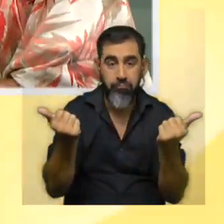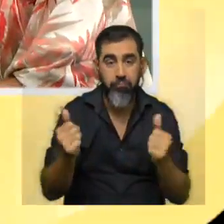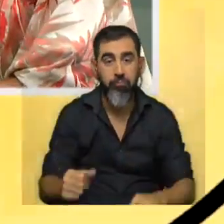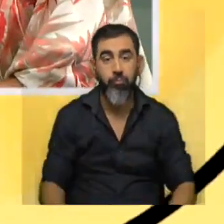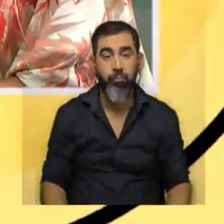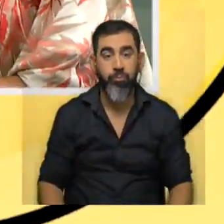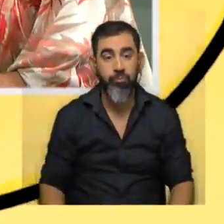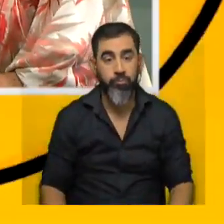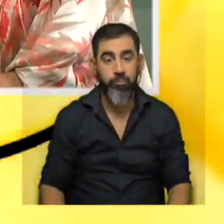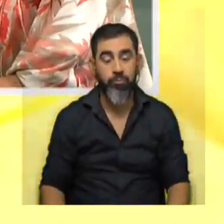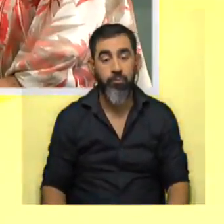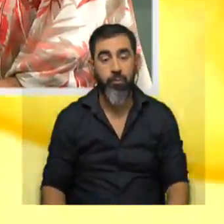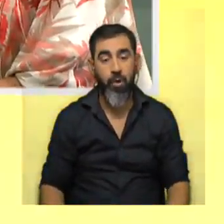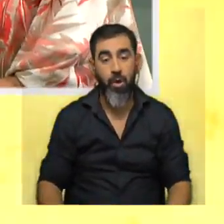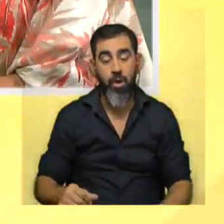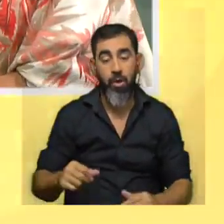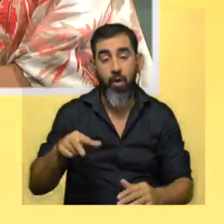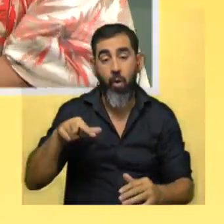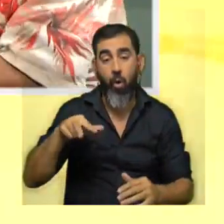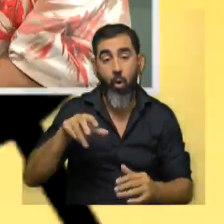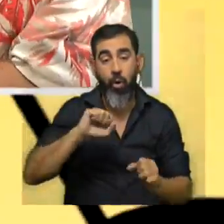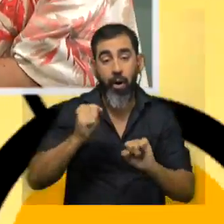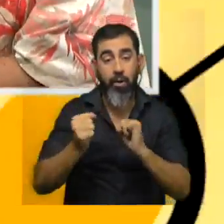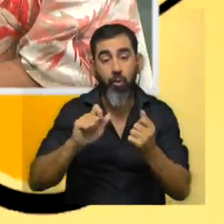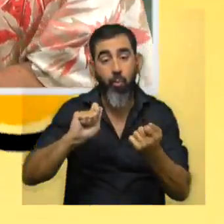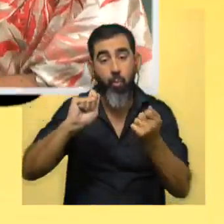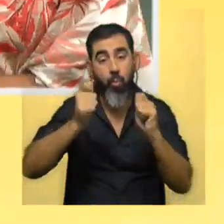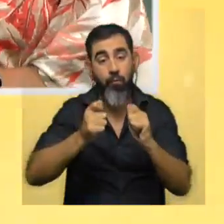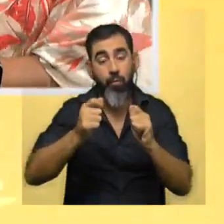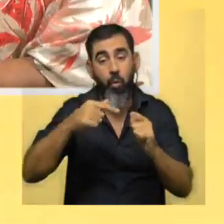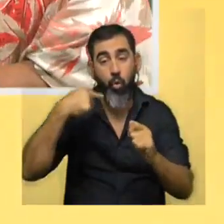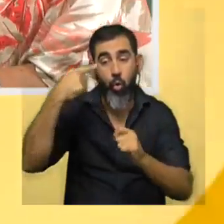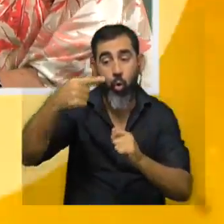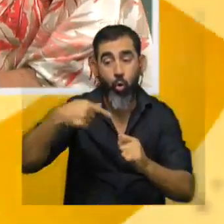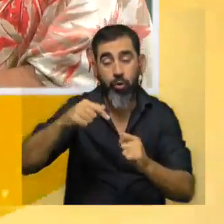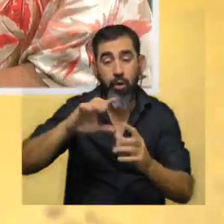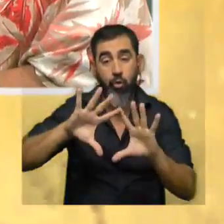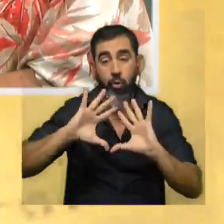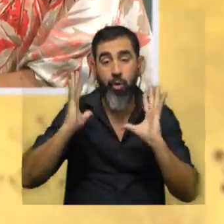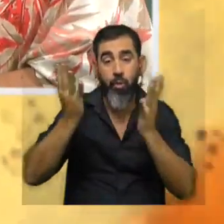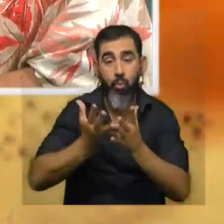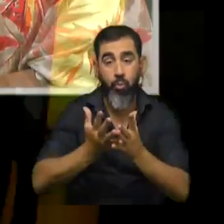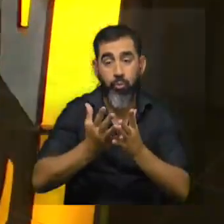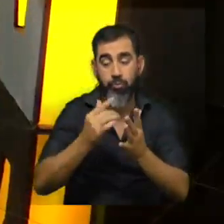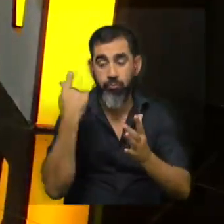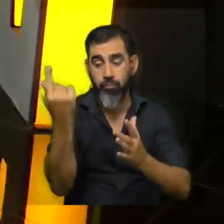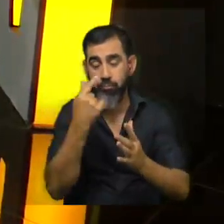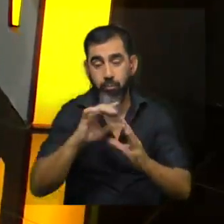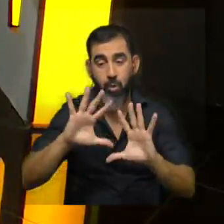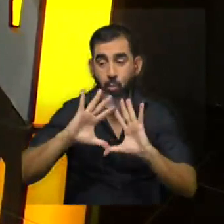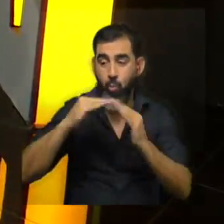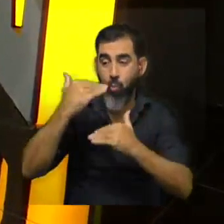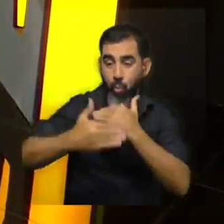por la que la trayectoria de un objeto en movimiento se modifica con la rotación de la tierra acá empezamos a ver el mambo la rotación de la tierra